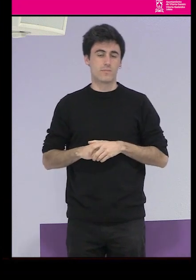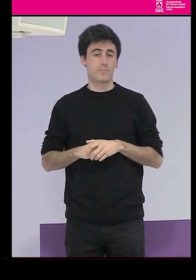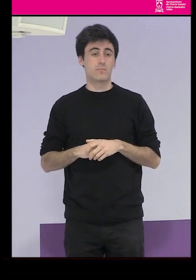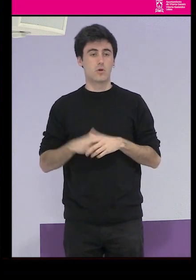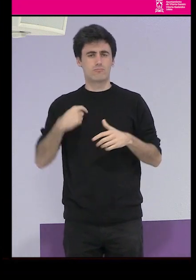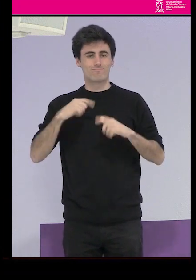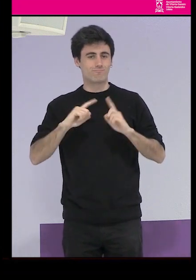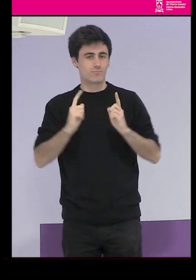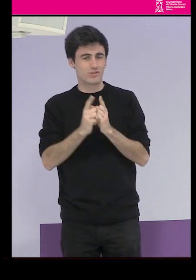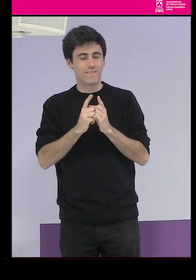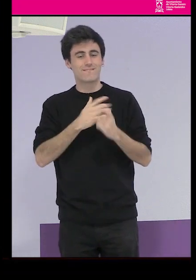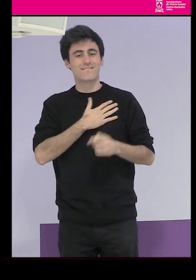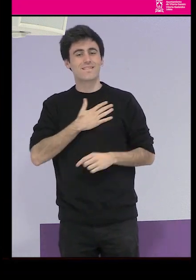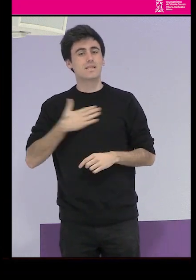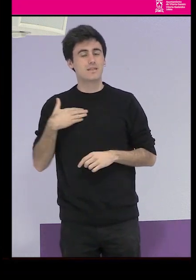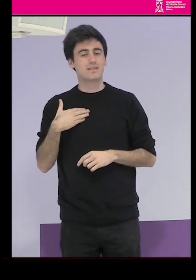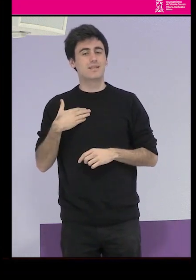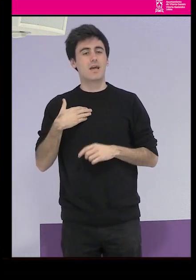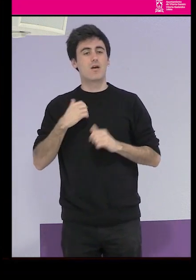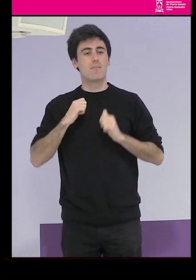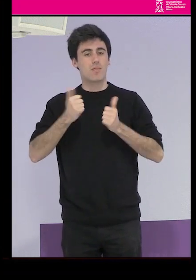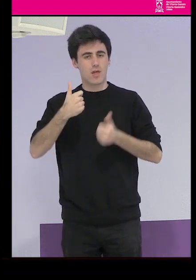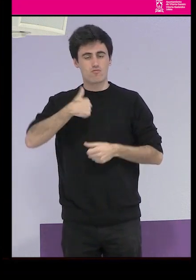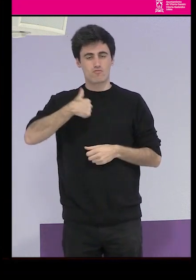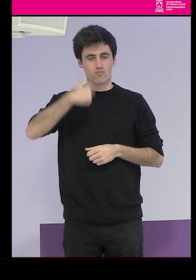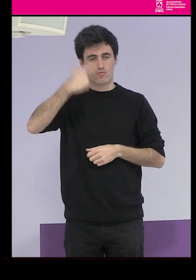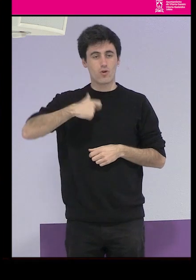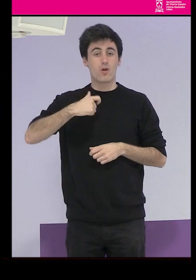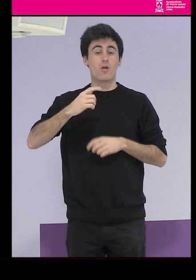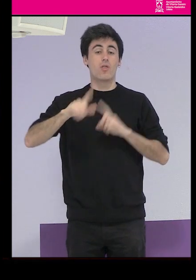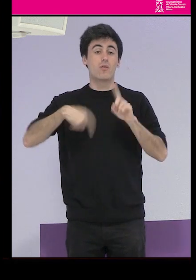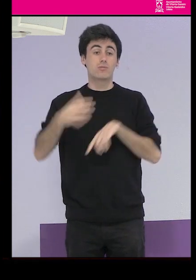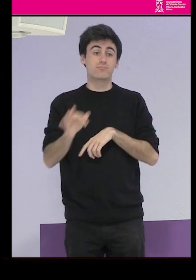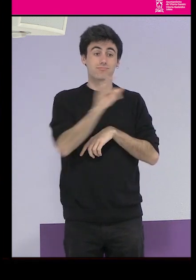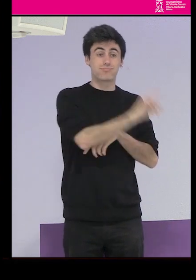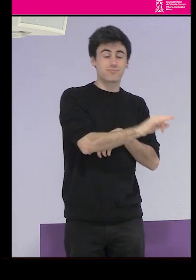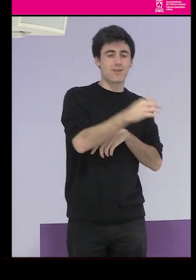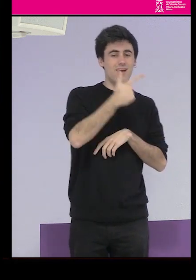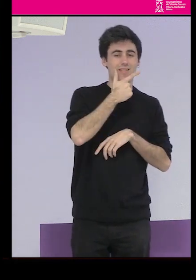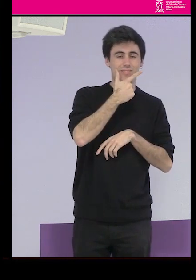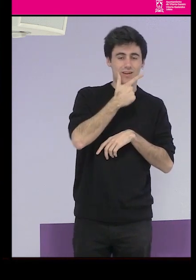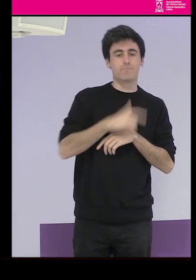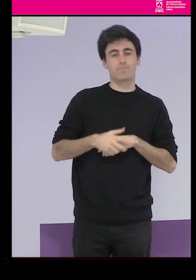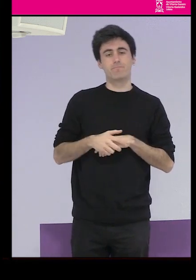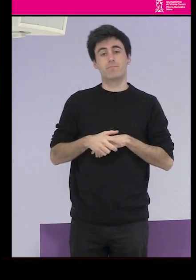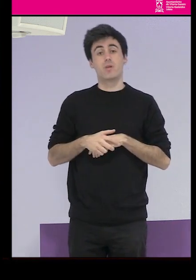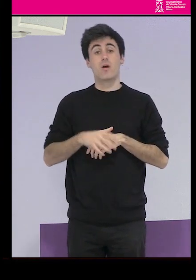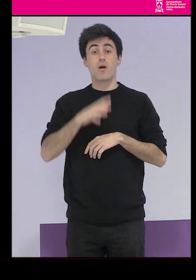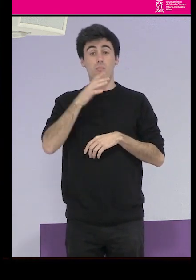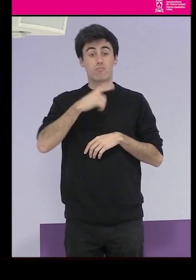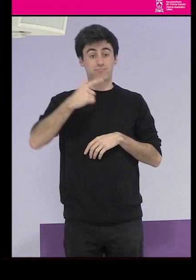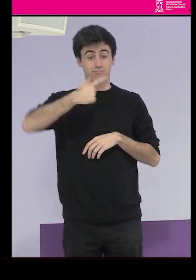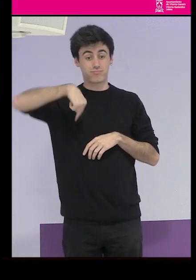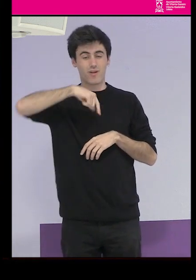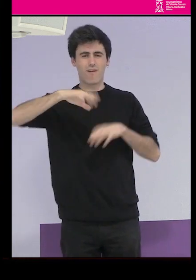Brevemente, pero quiero empezar yo, luego le presentaré a Andrea, porque como feministas